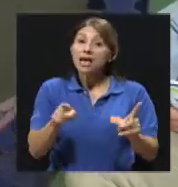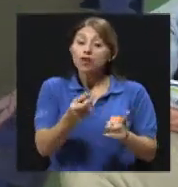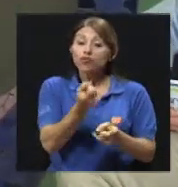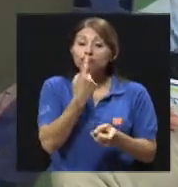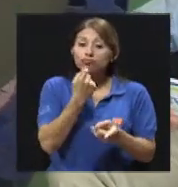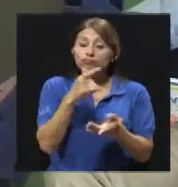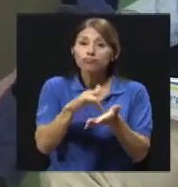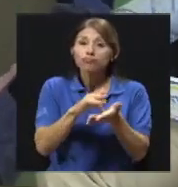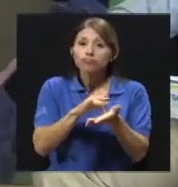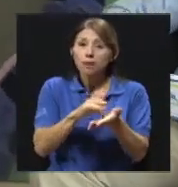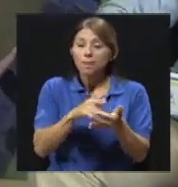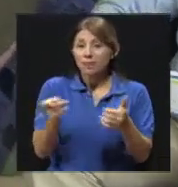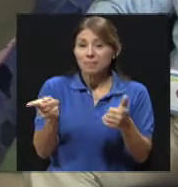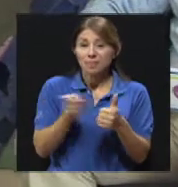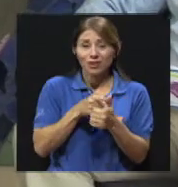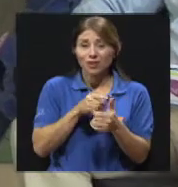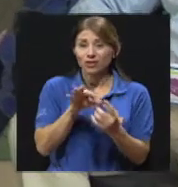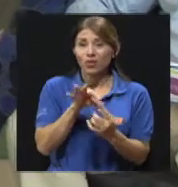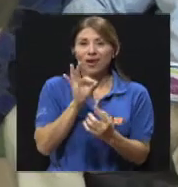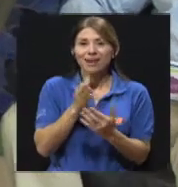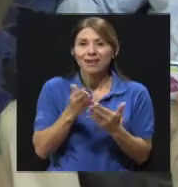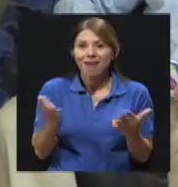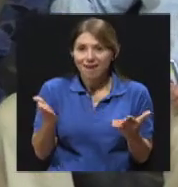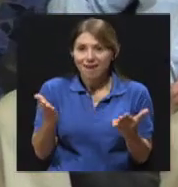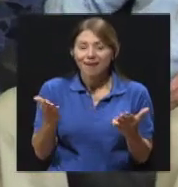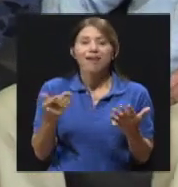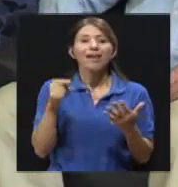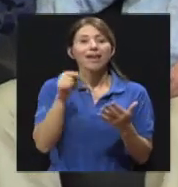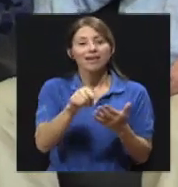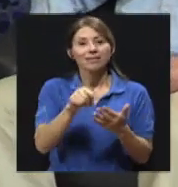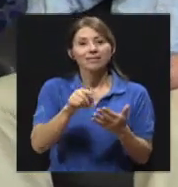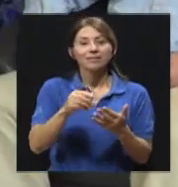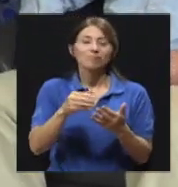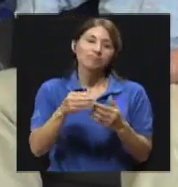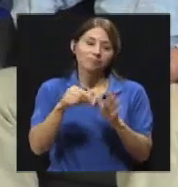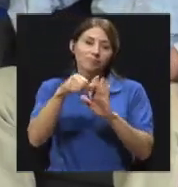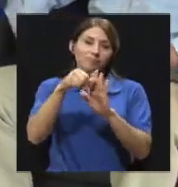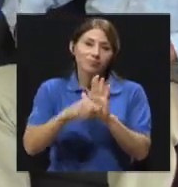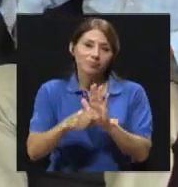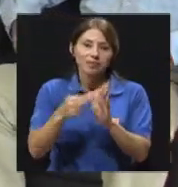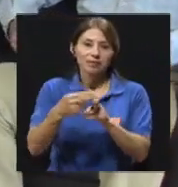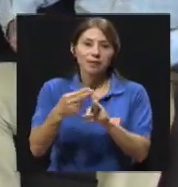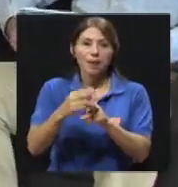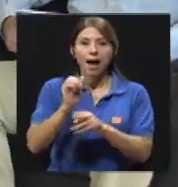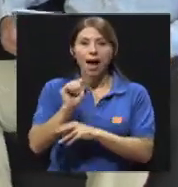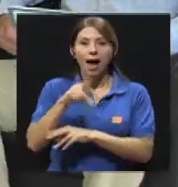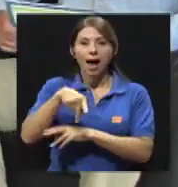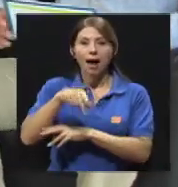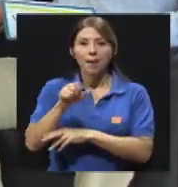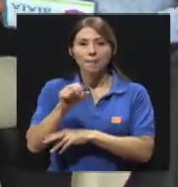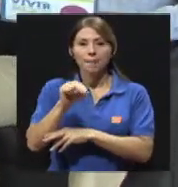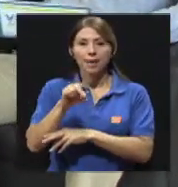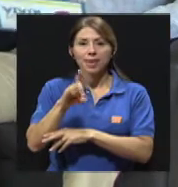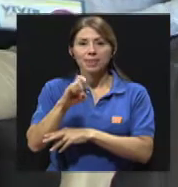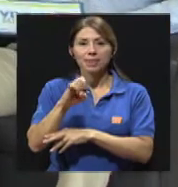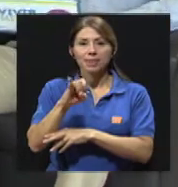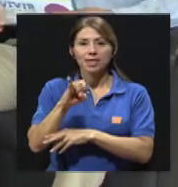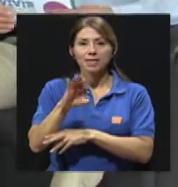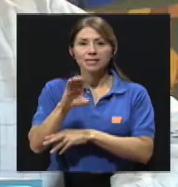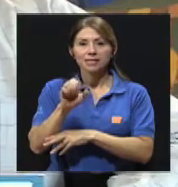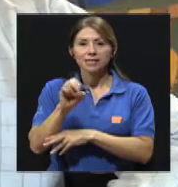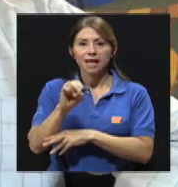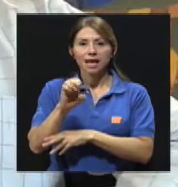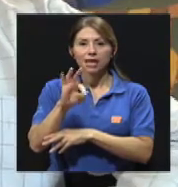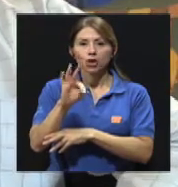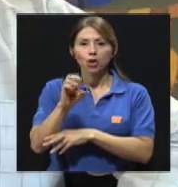tratamiento de elección universalmente reconocido, es la apendicectomía. Bueno, vamos a ir a una segunda pausa.